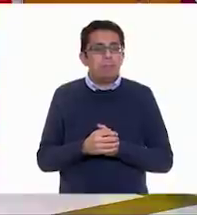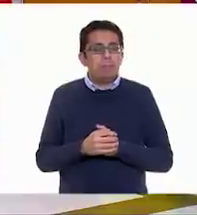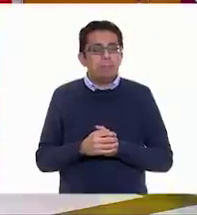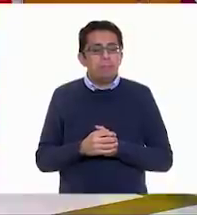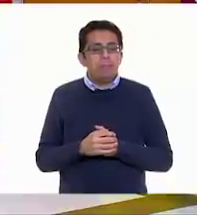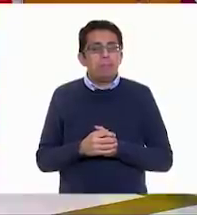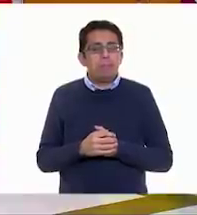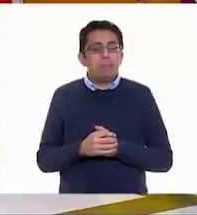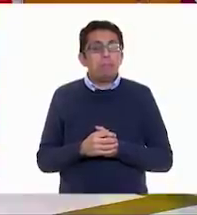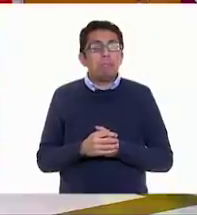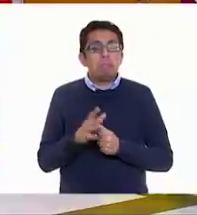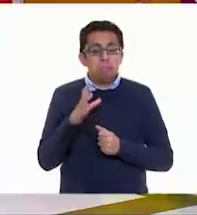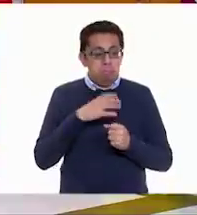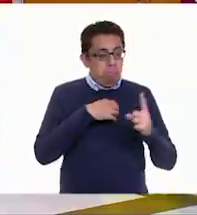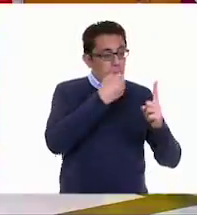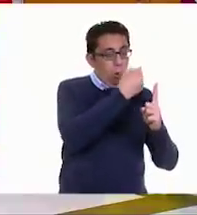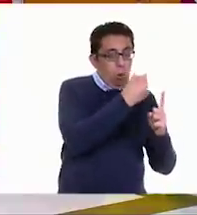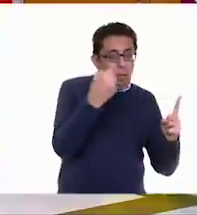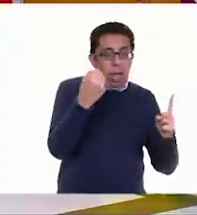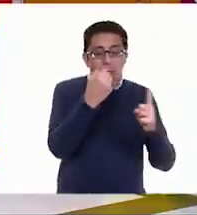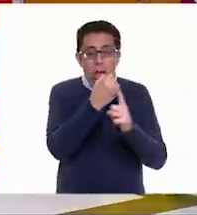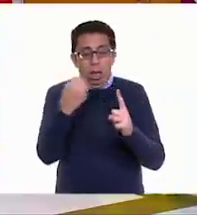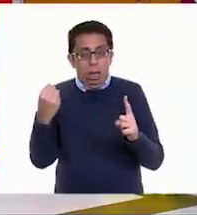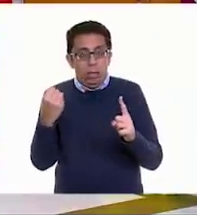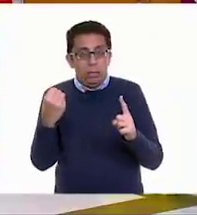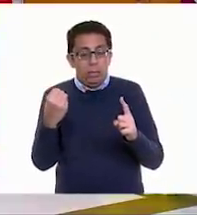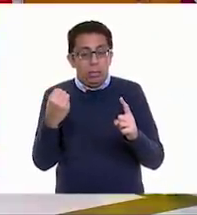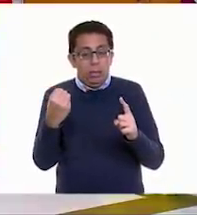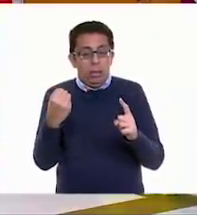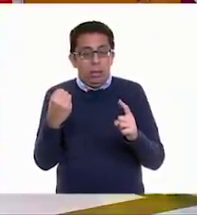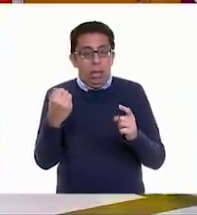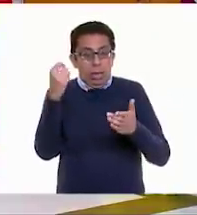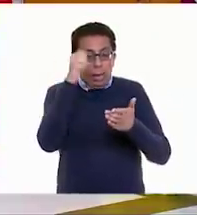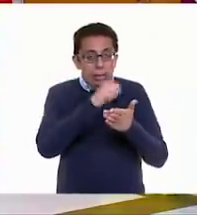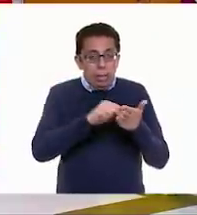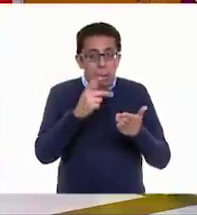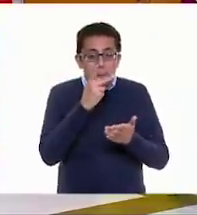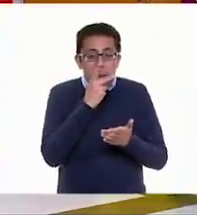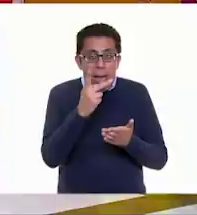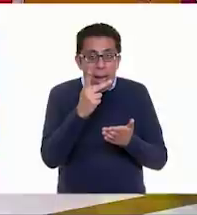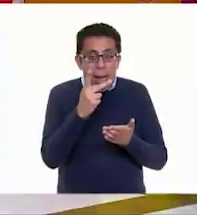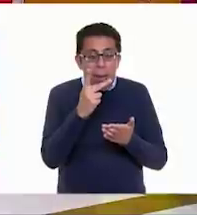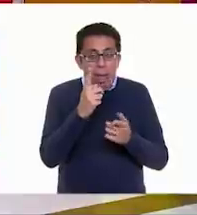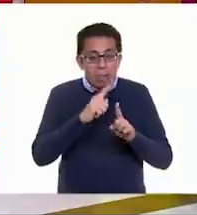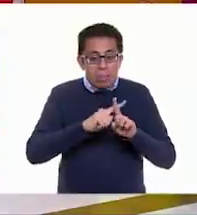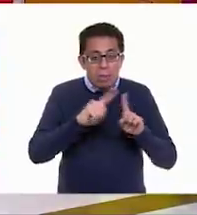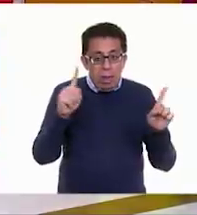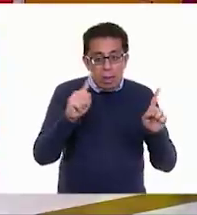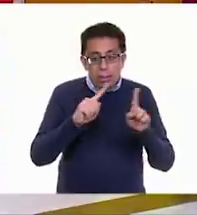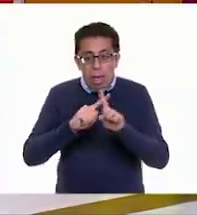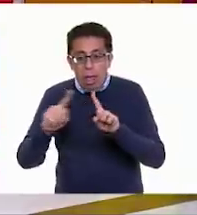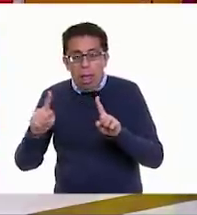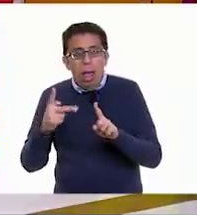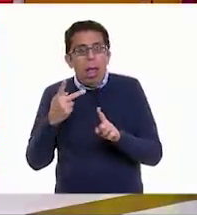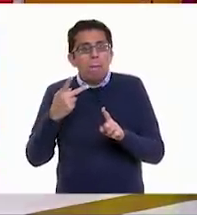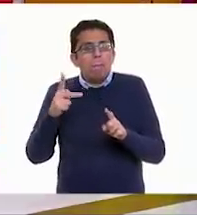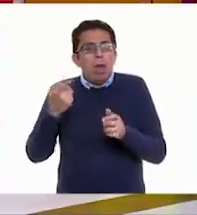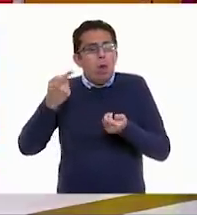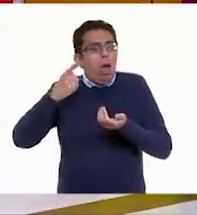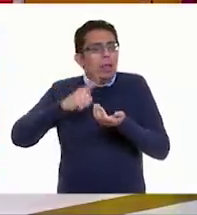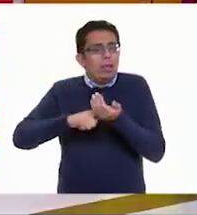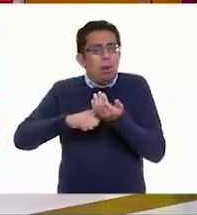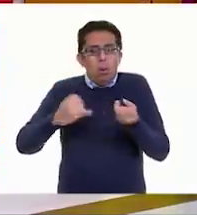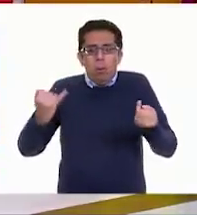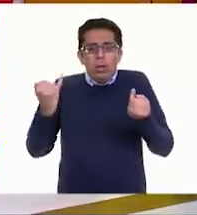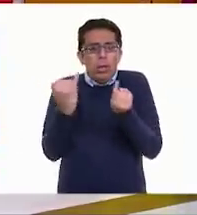está. Son dos oraciones que se escriben con diferentes palabras, pero que tienen el mismo significado.